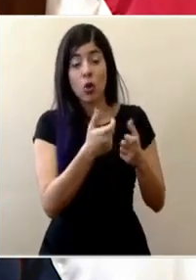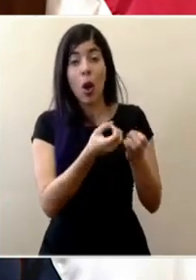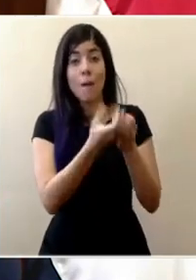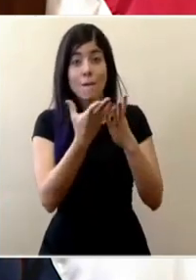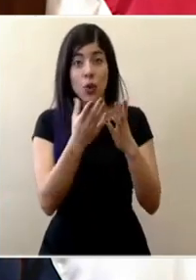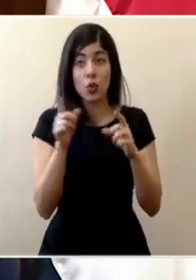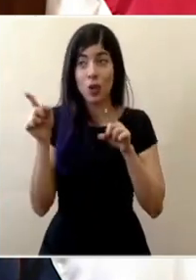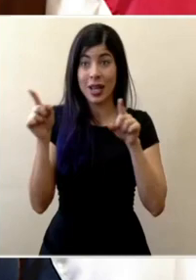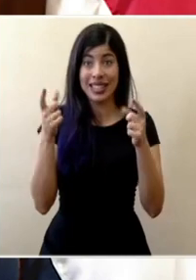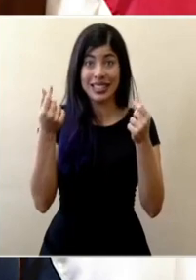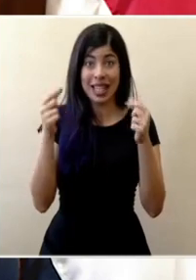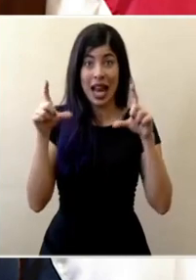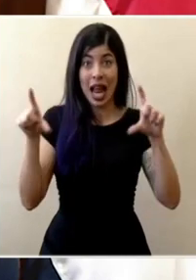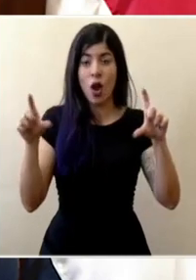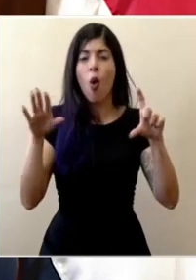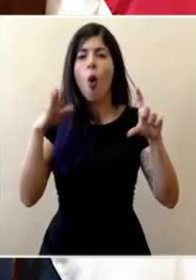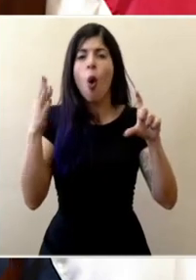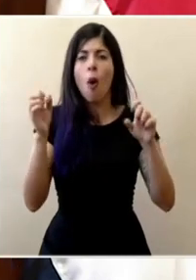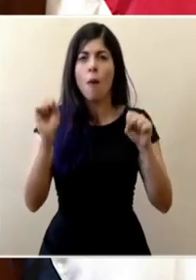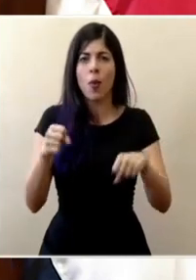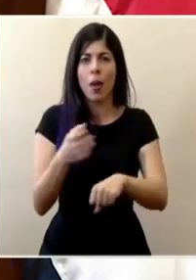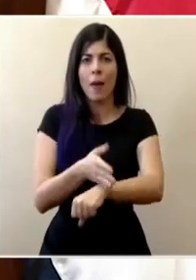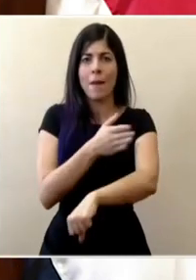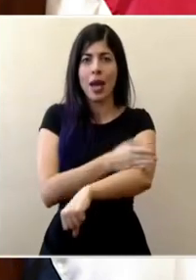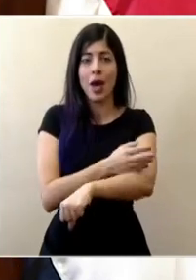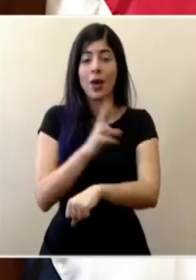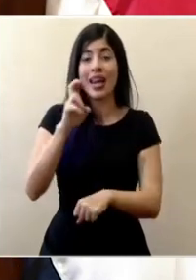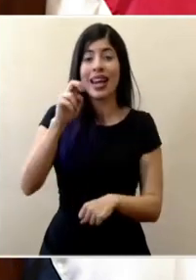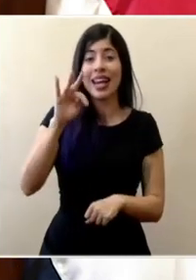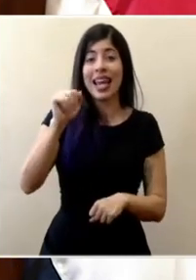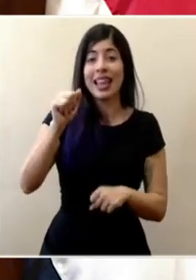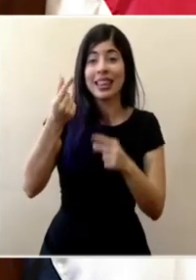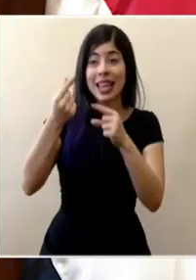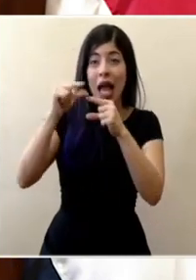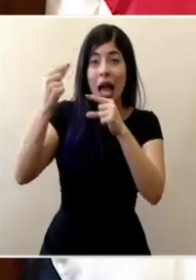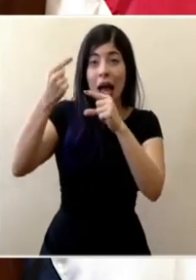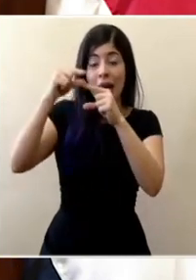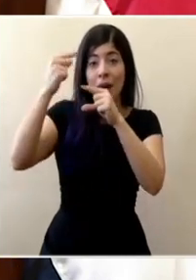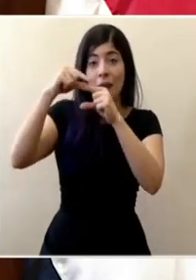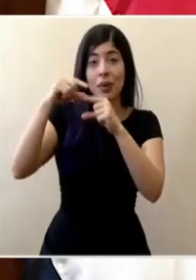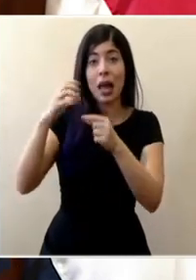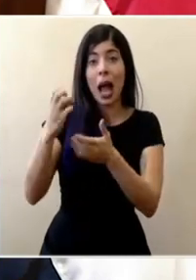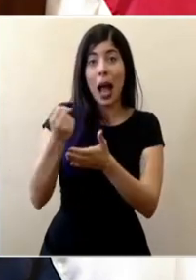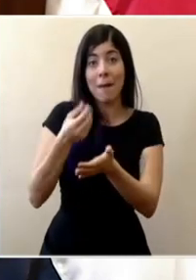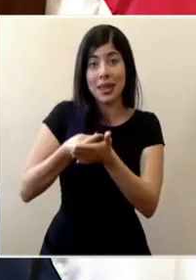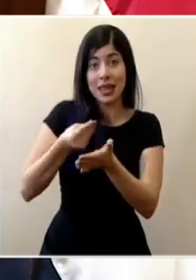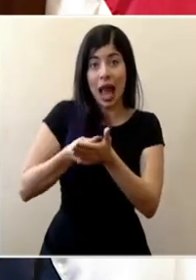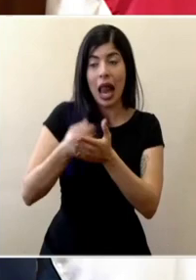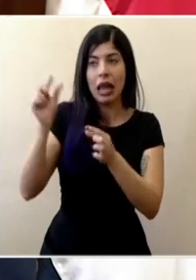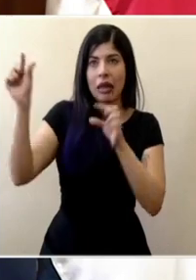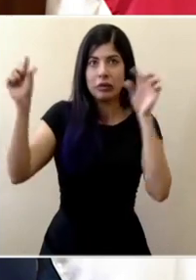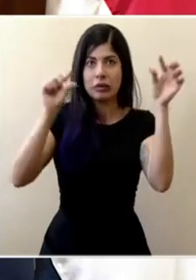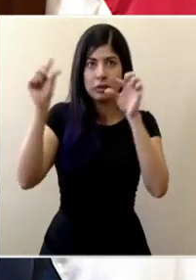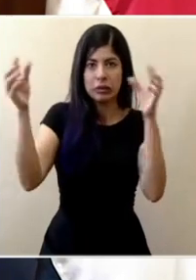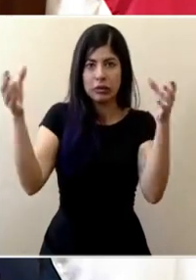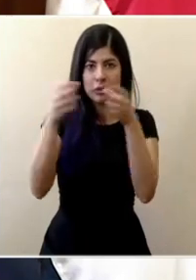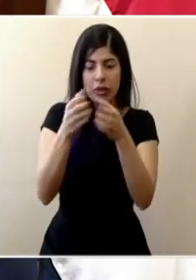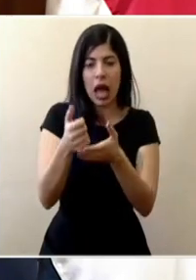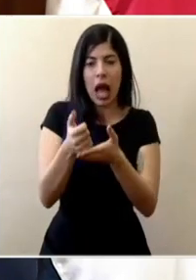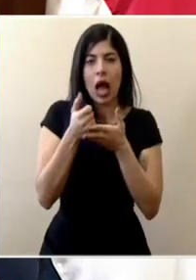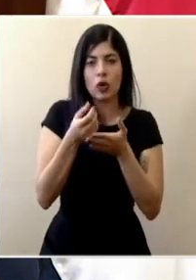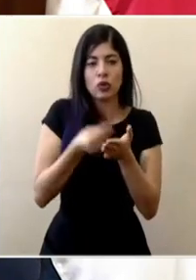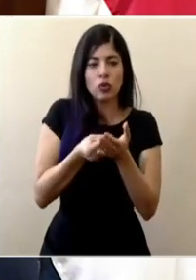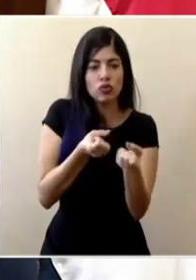sector público y también cómo poder que las rentas de capital o los ingresos por rentas de capital también vengan a apalancar la